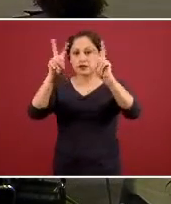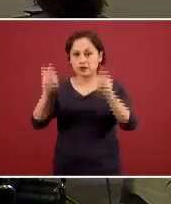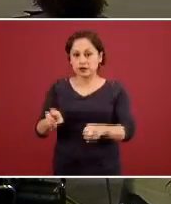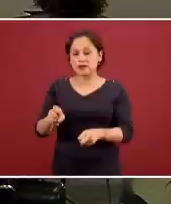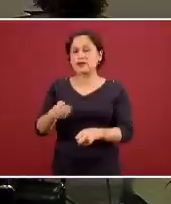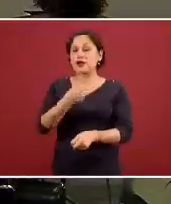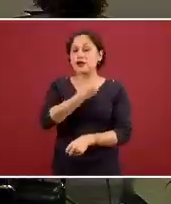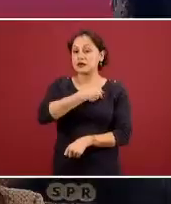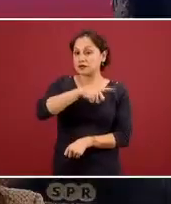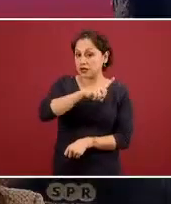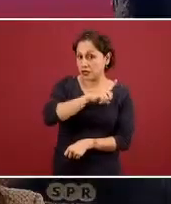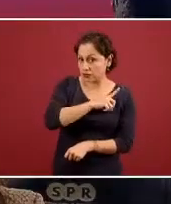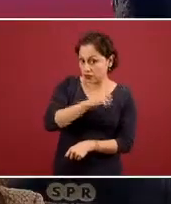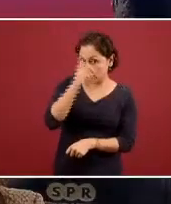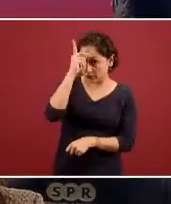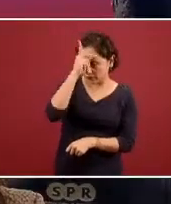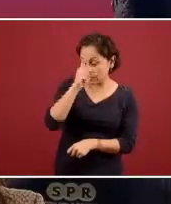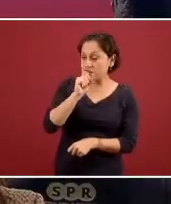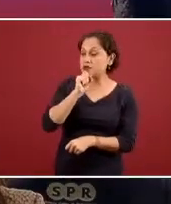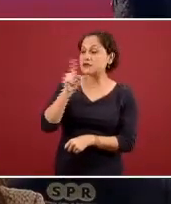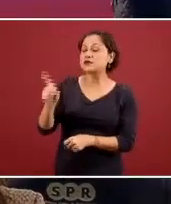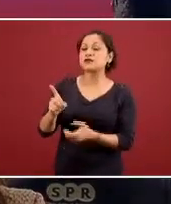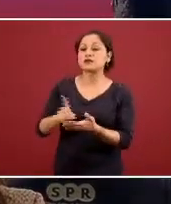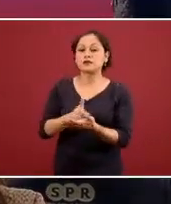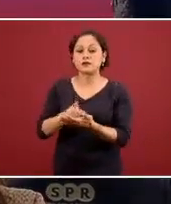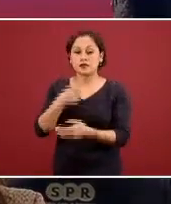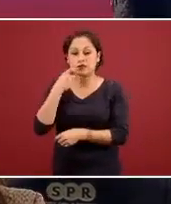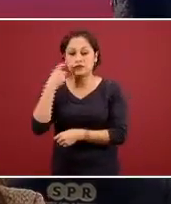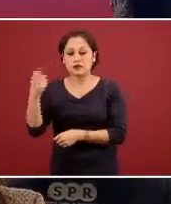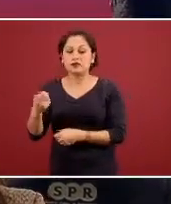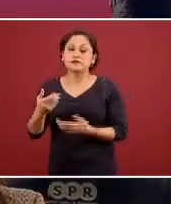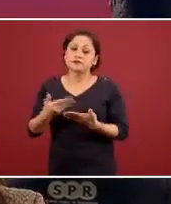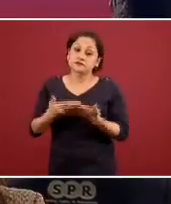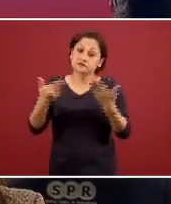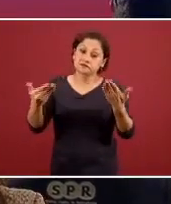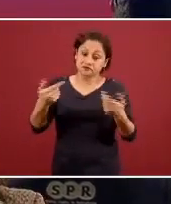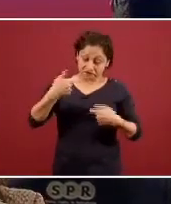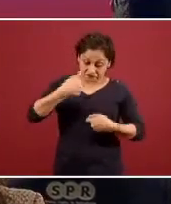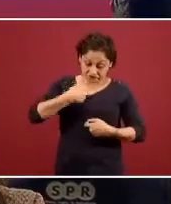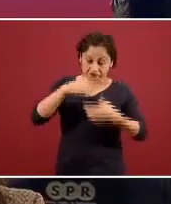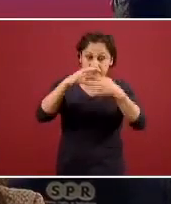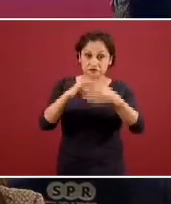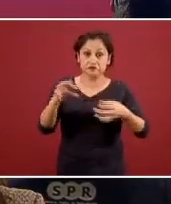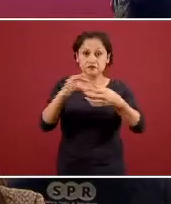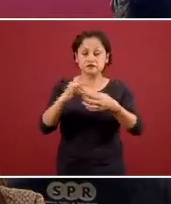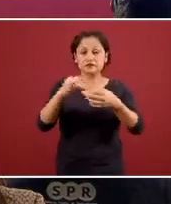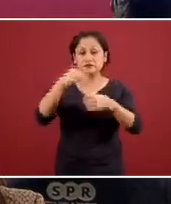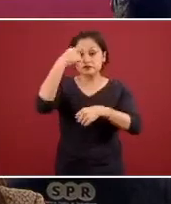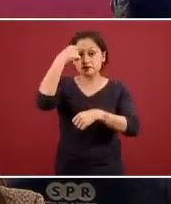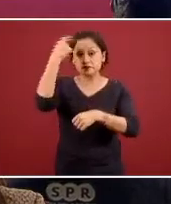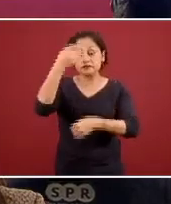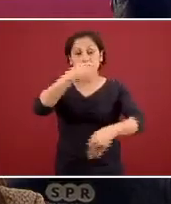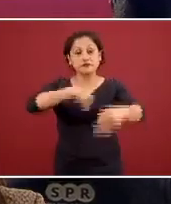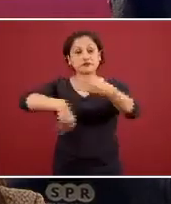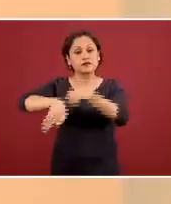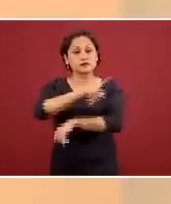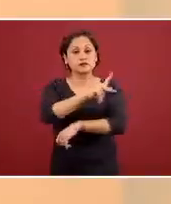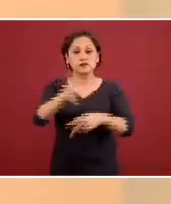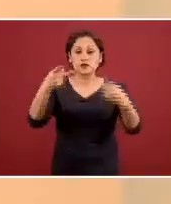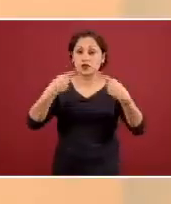en esta siguiente diapositiva y esta parte de la plática yo quiero dirigirme a toda la población a los usuarios